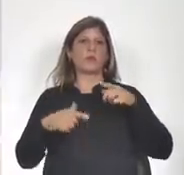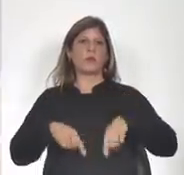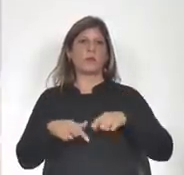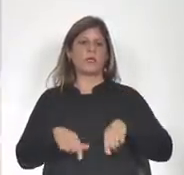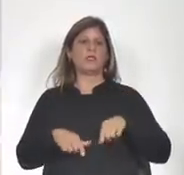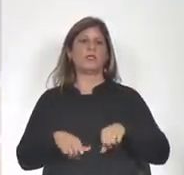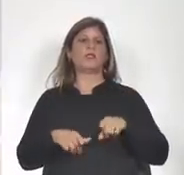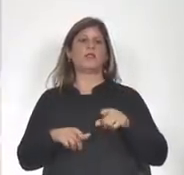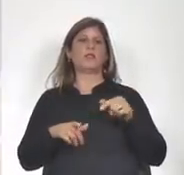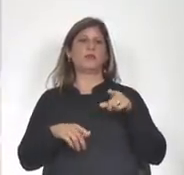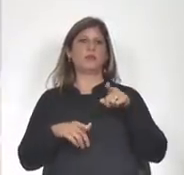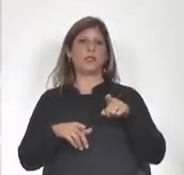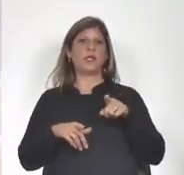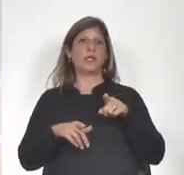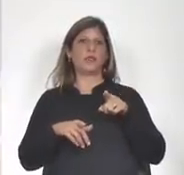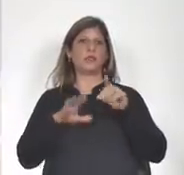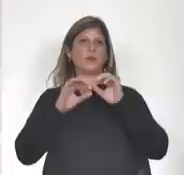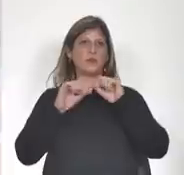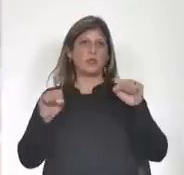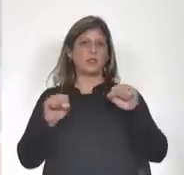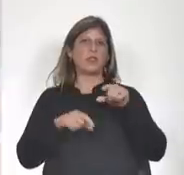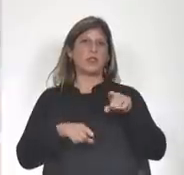Contador Alejandro Irastosa.